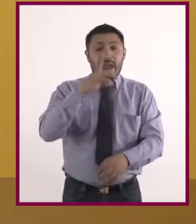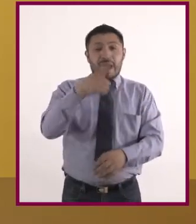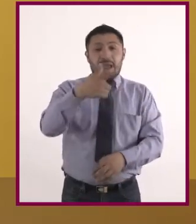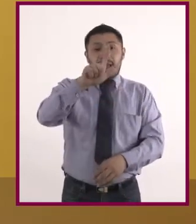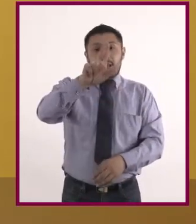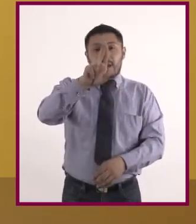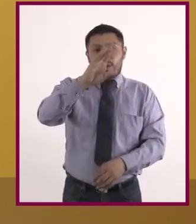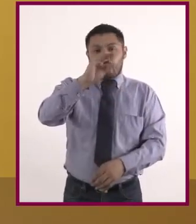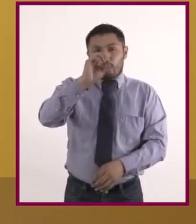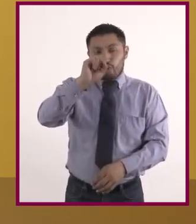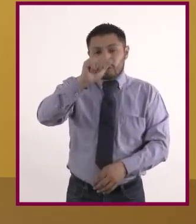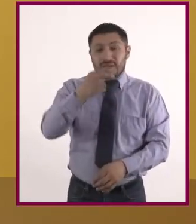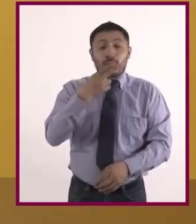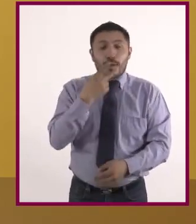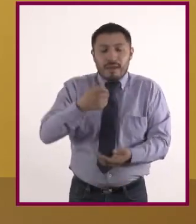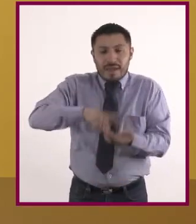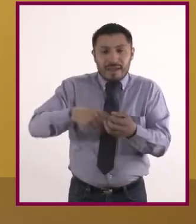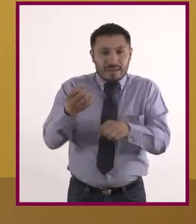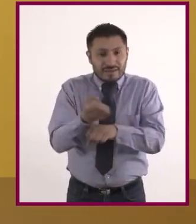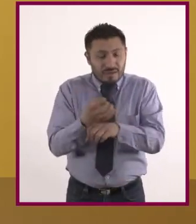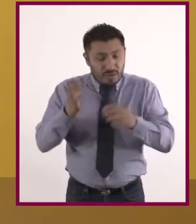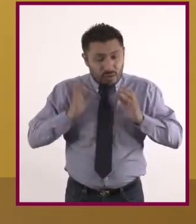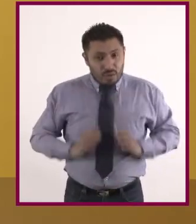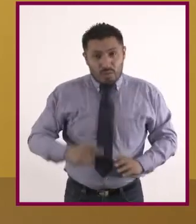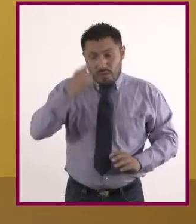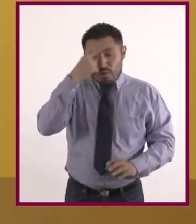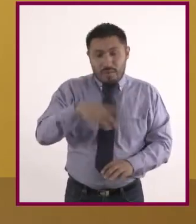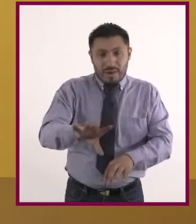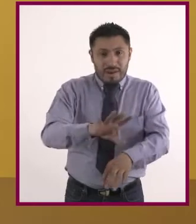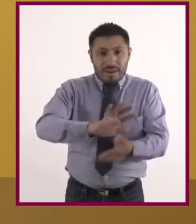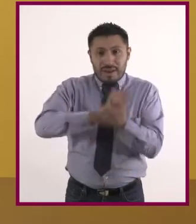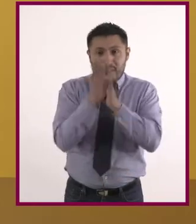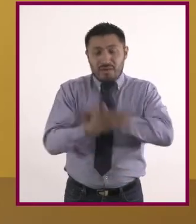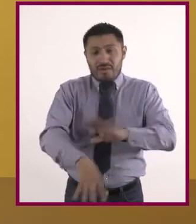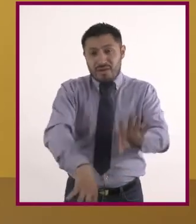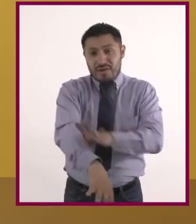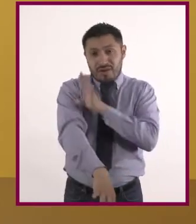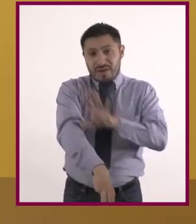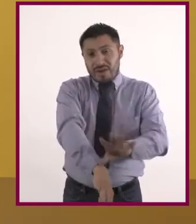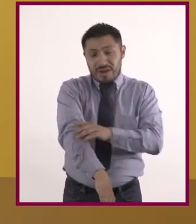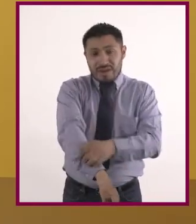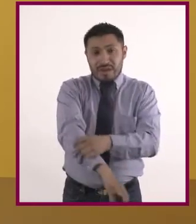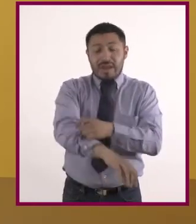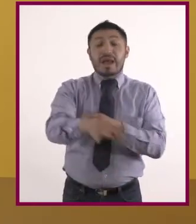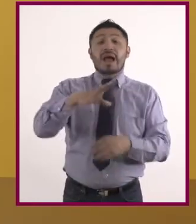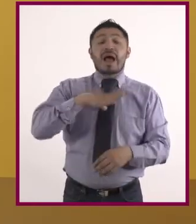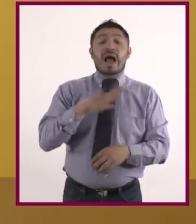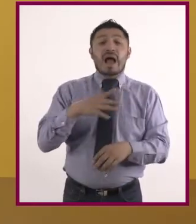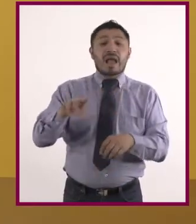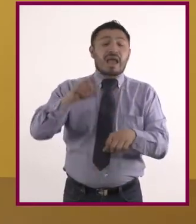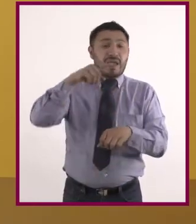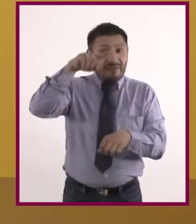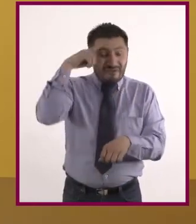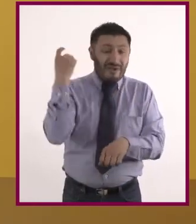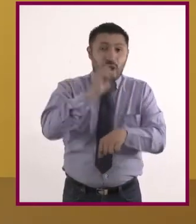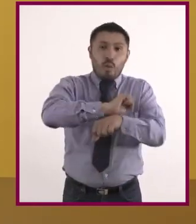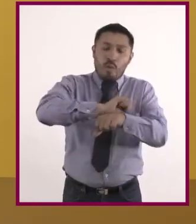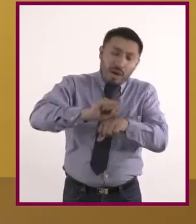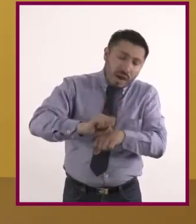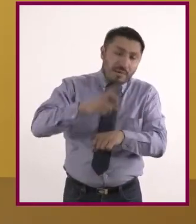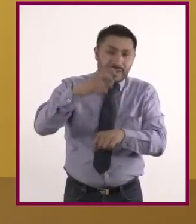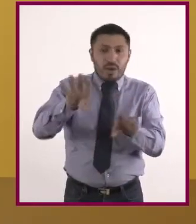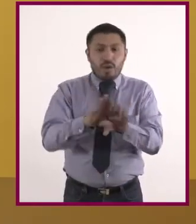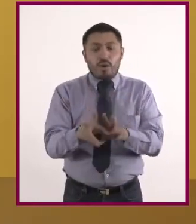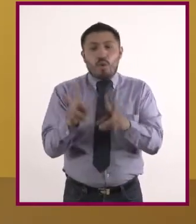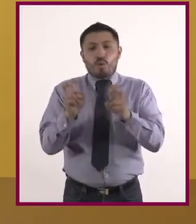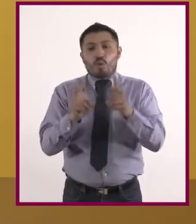que es el nutriente que usan las células del cuerpo para producir energía. Los tipos de carbohidratos simples son los que tienen una absorción rápida y